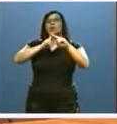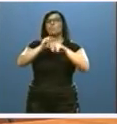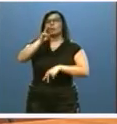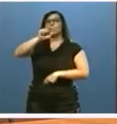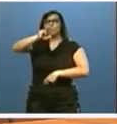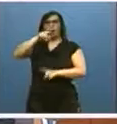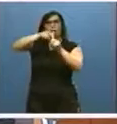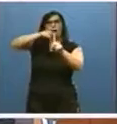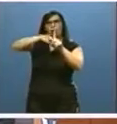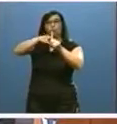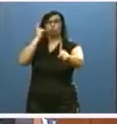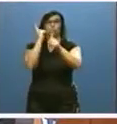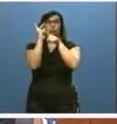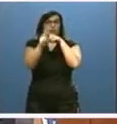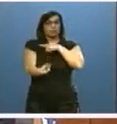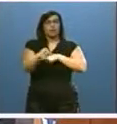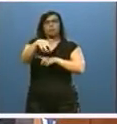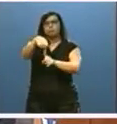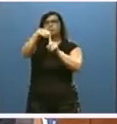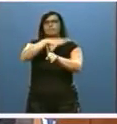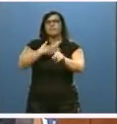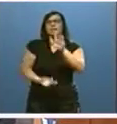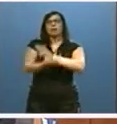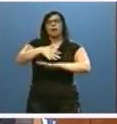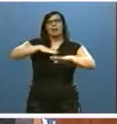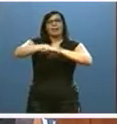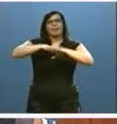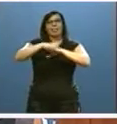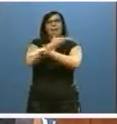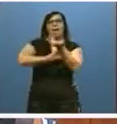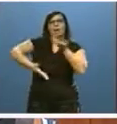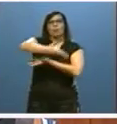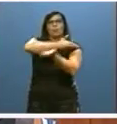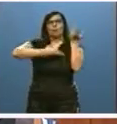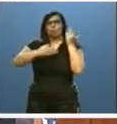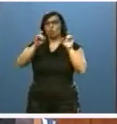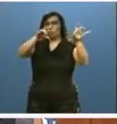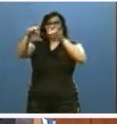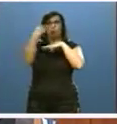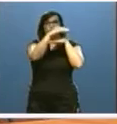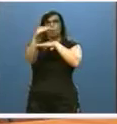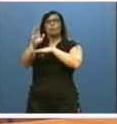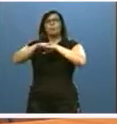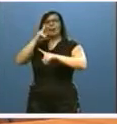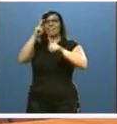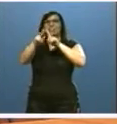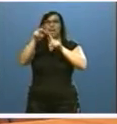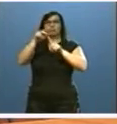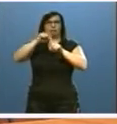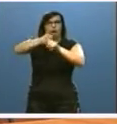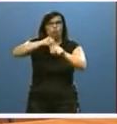Tendrá como núcleo central la creación de redes de ayuda entre iguales que prevengan y paren el acoso, apoyen a la víctima,